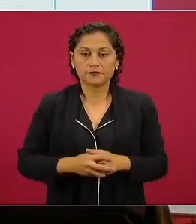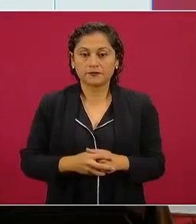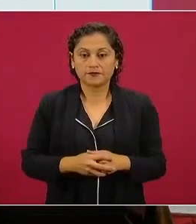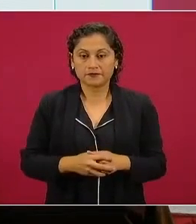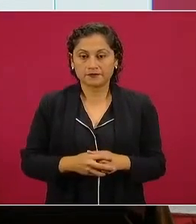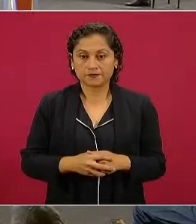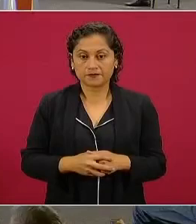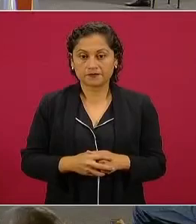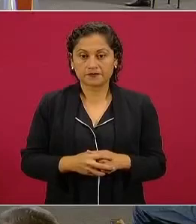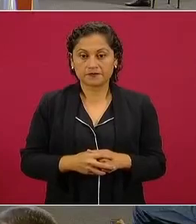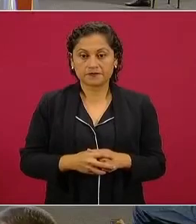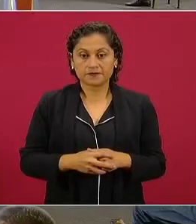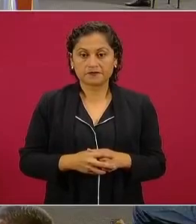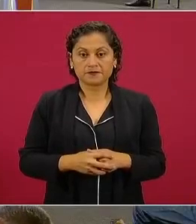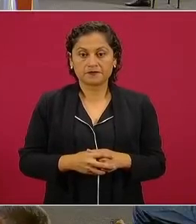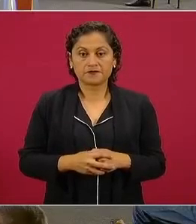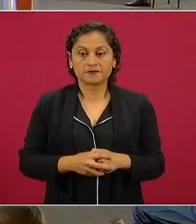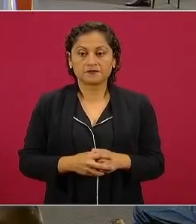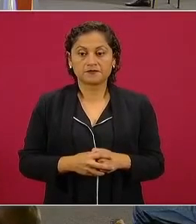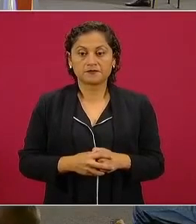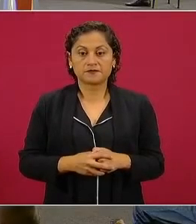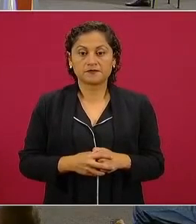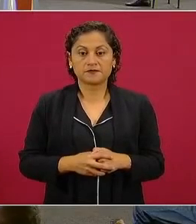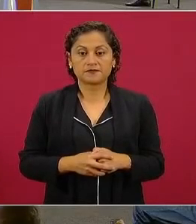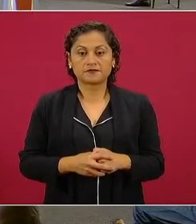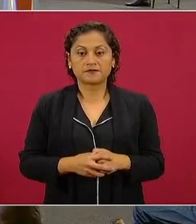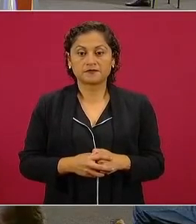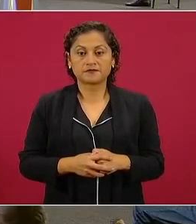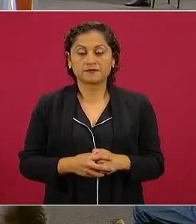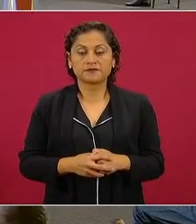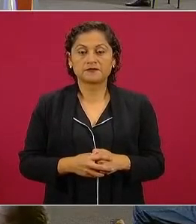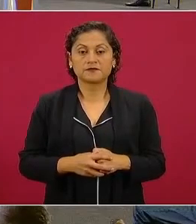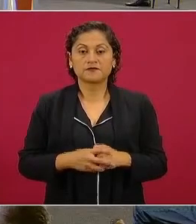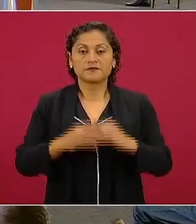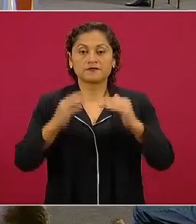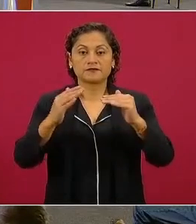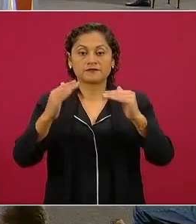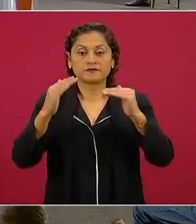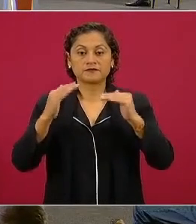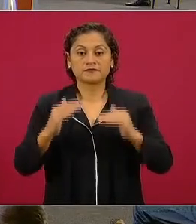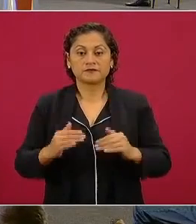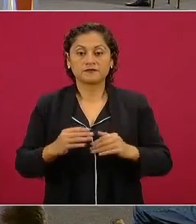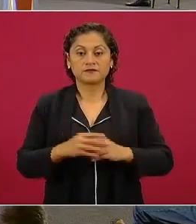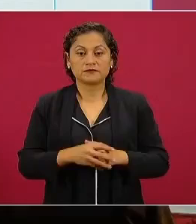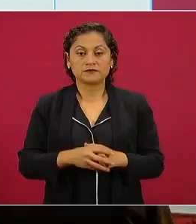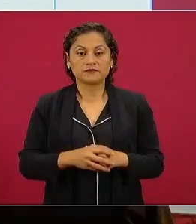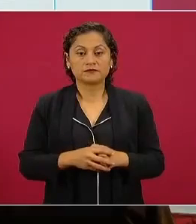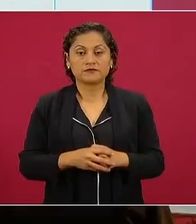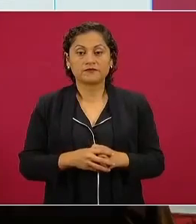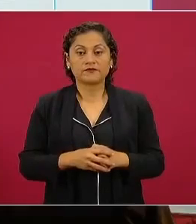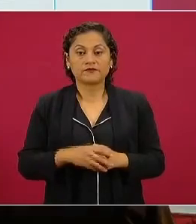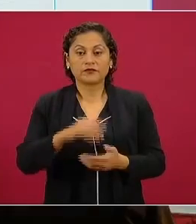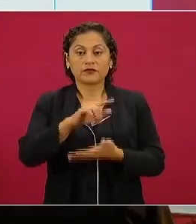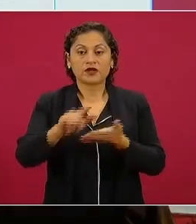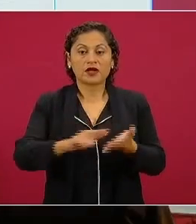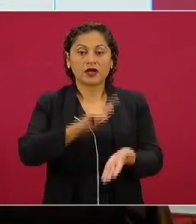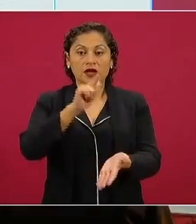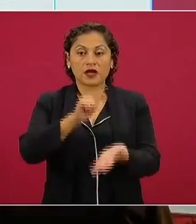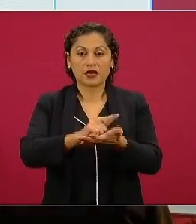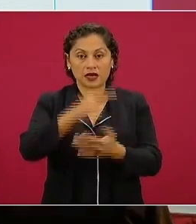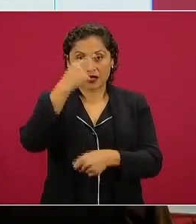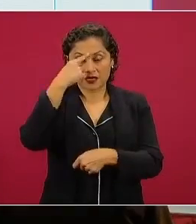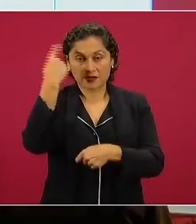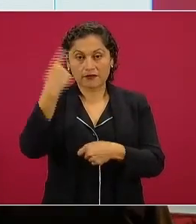adelante no habrá inspectores en vía pública ya se publicó la ley de confianza